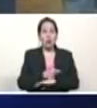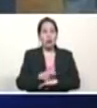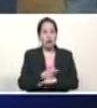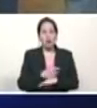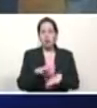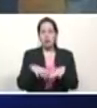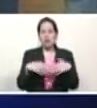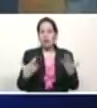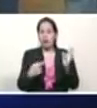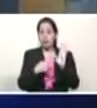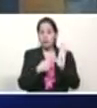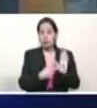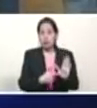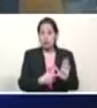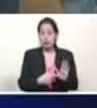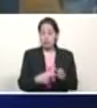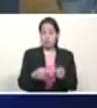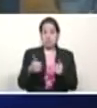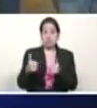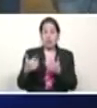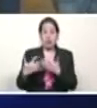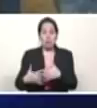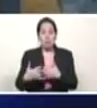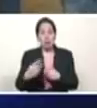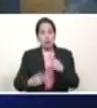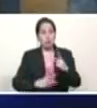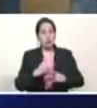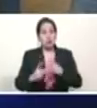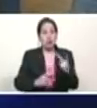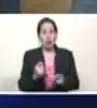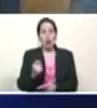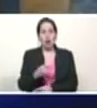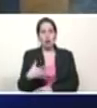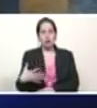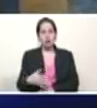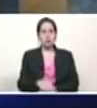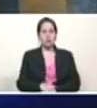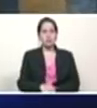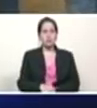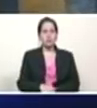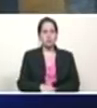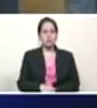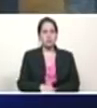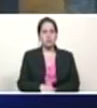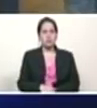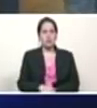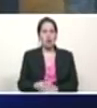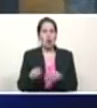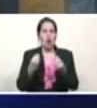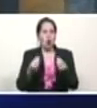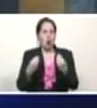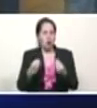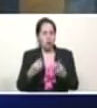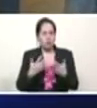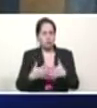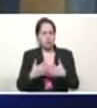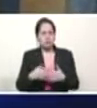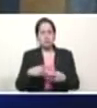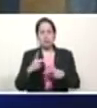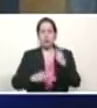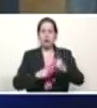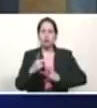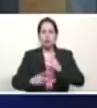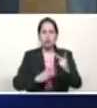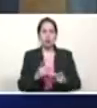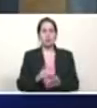maravilla de la planta procesadora de arroz como parte de la estrategia de producción,